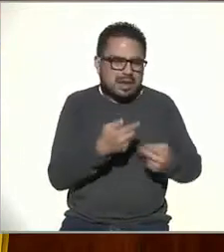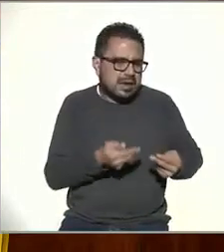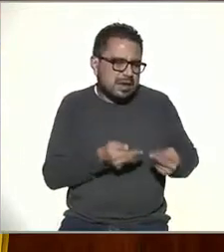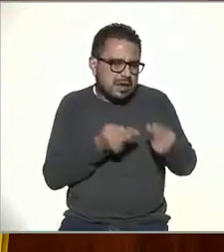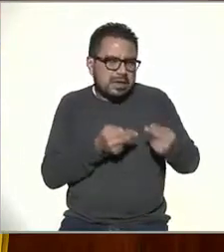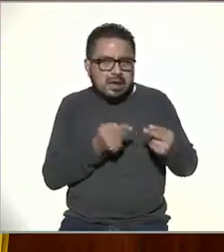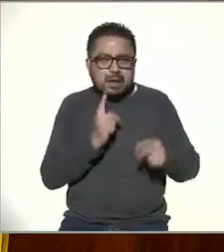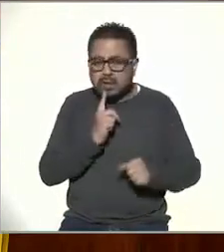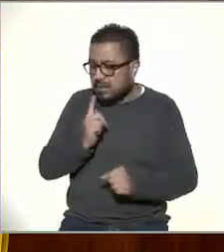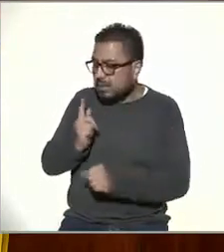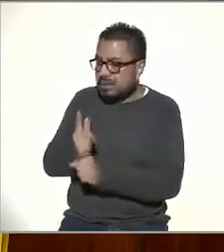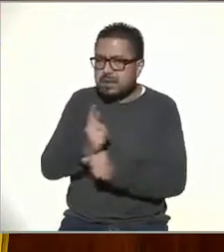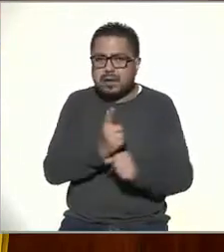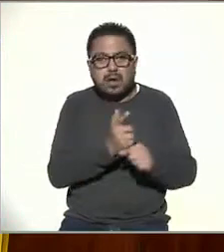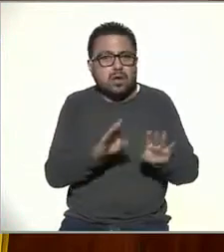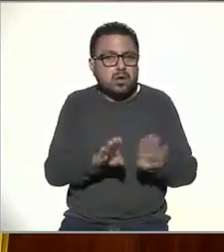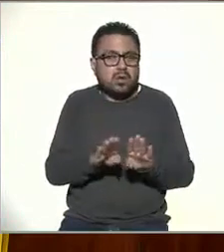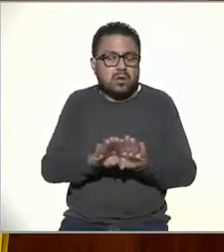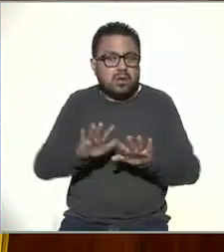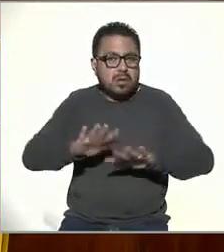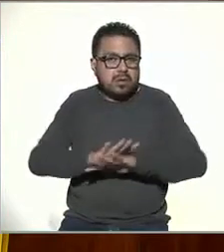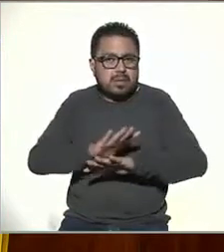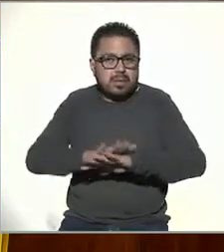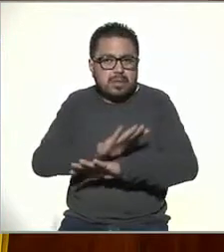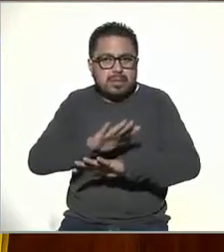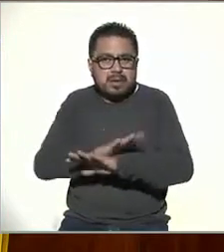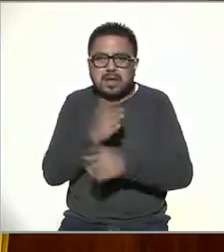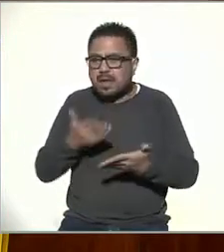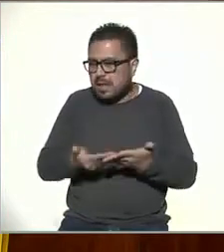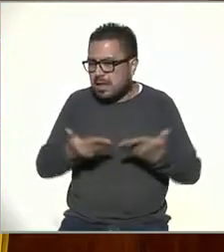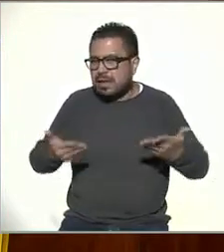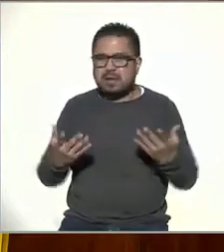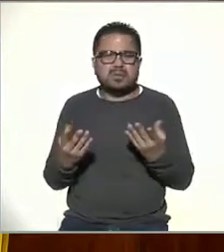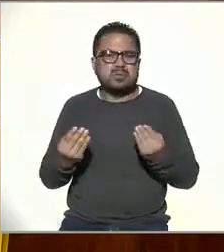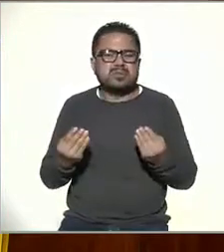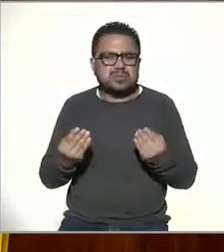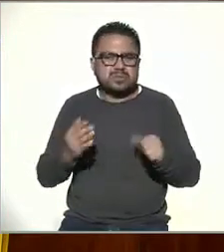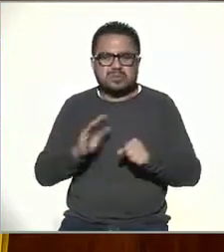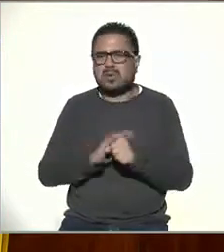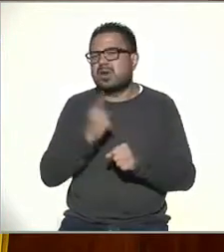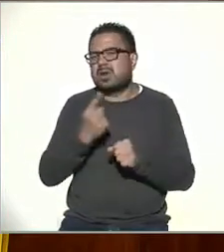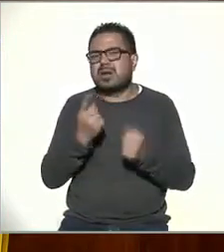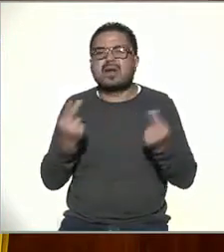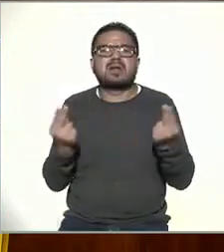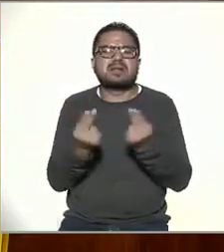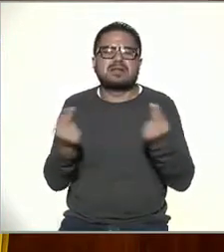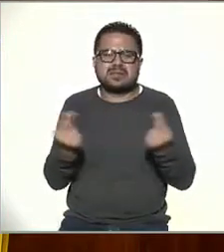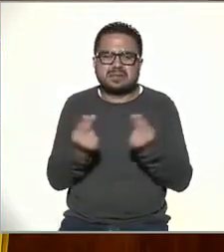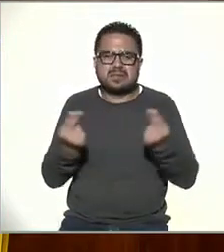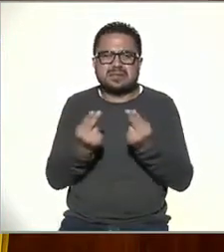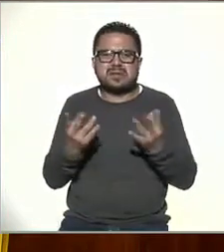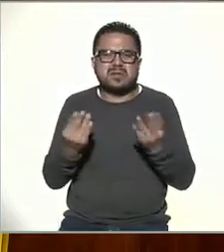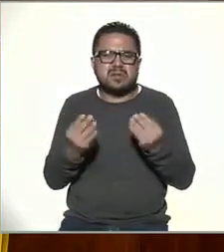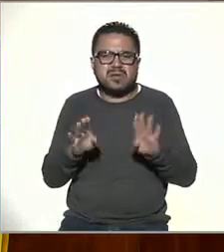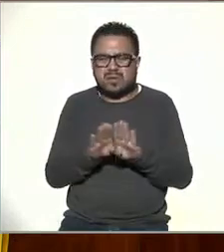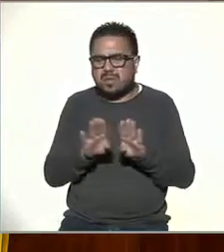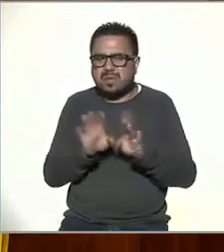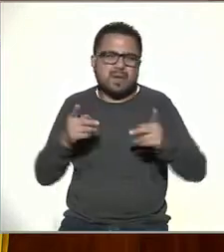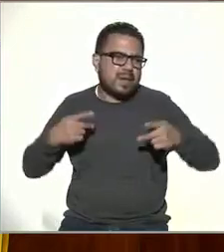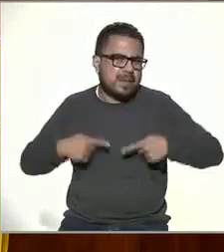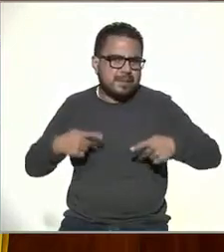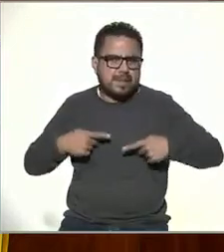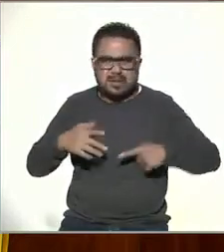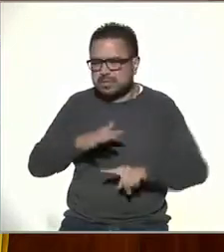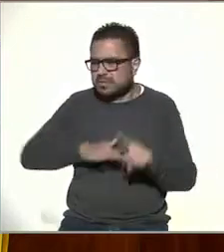ahí vemos cómo ha ido cambiando, pues ahora sí, por mucho, por necesidad, de tanto las personas como